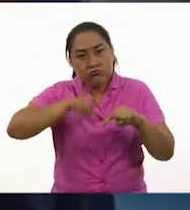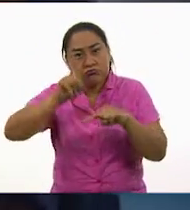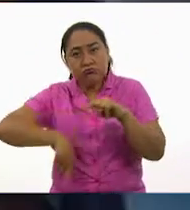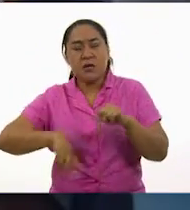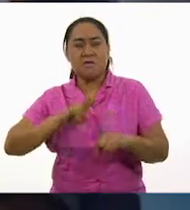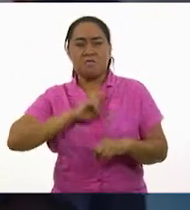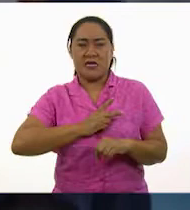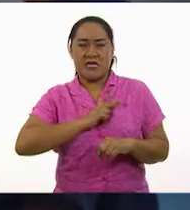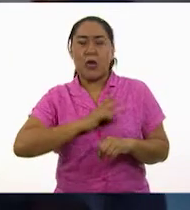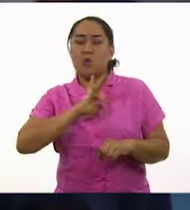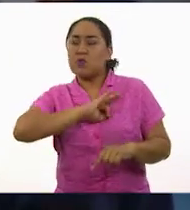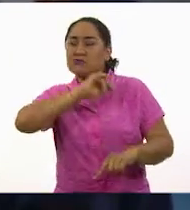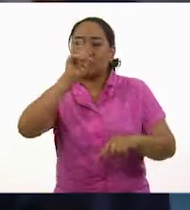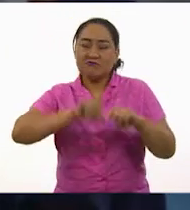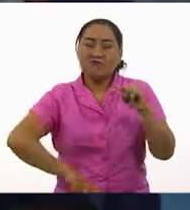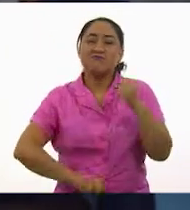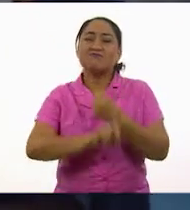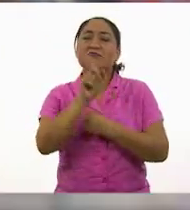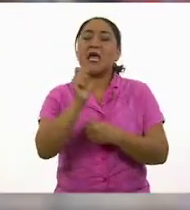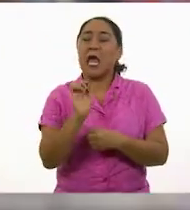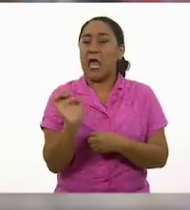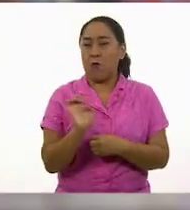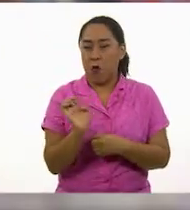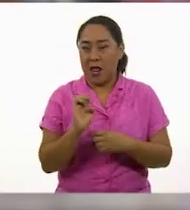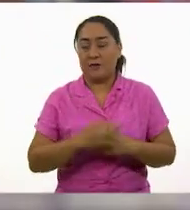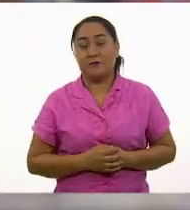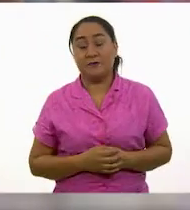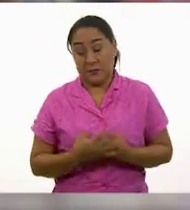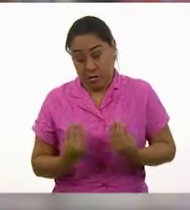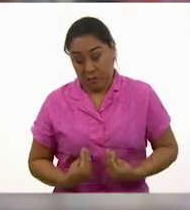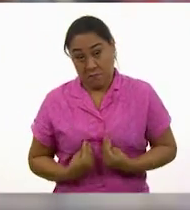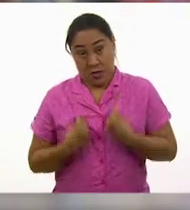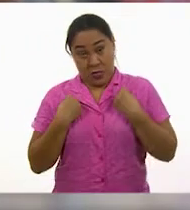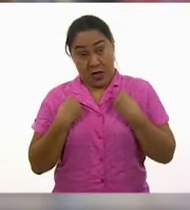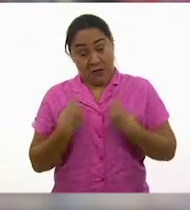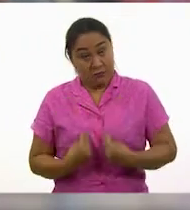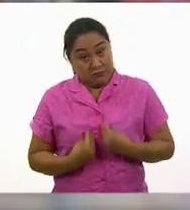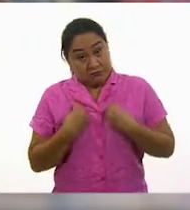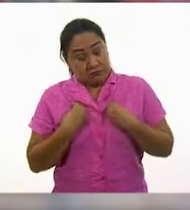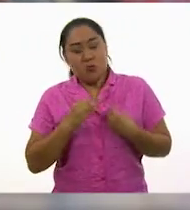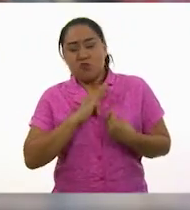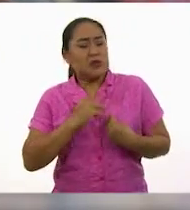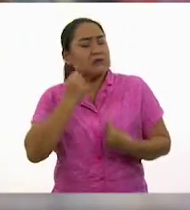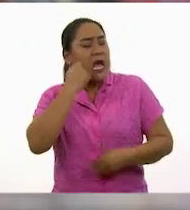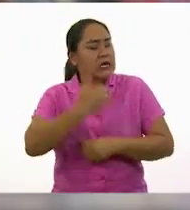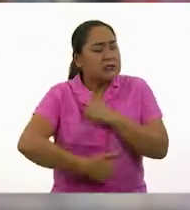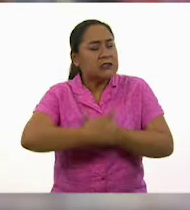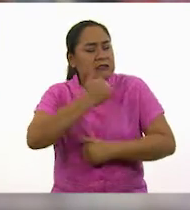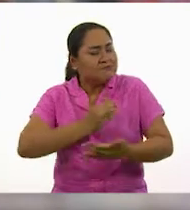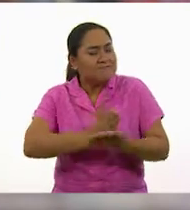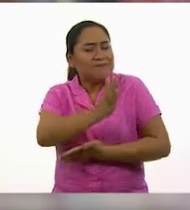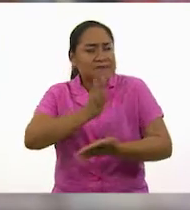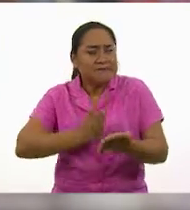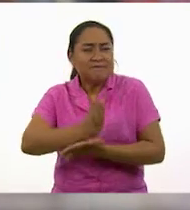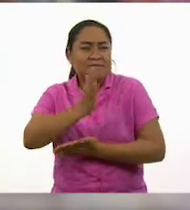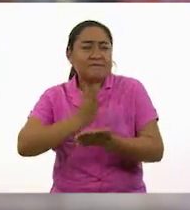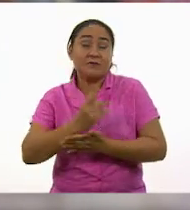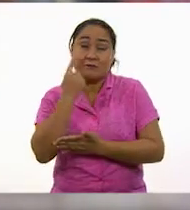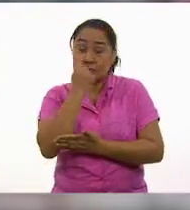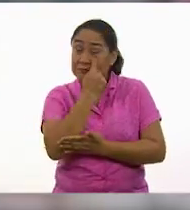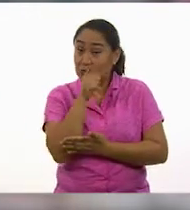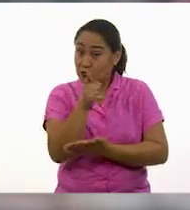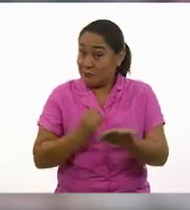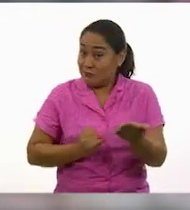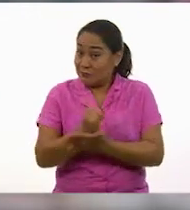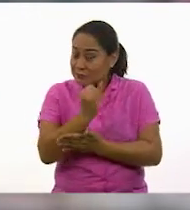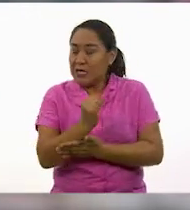ayudando a acabar con una crisis de ébola. La vida te va a poner miles de retos. Está en ti seguir tus sueños,